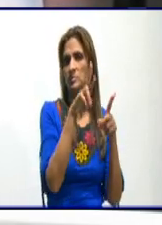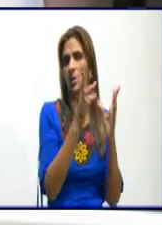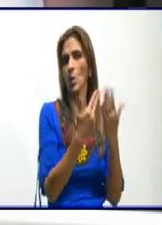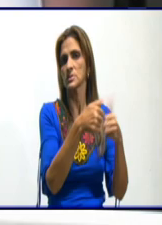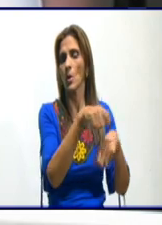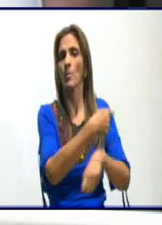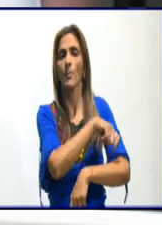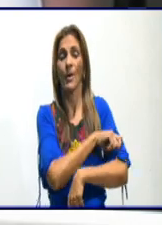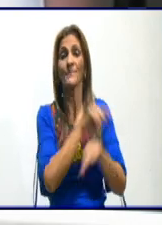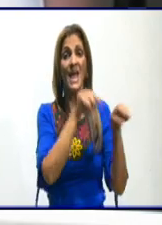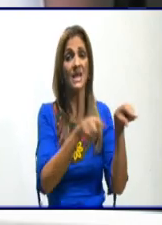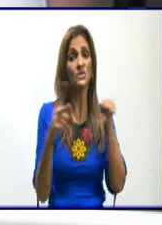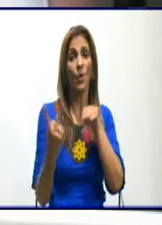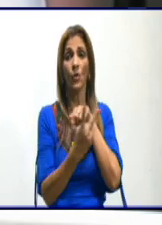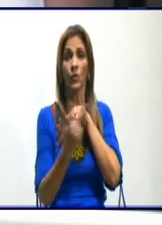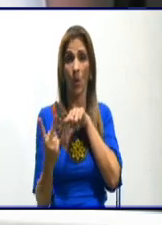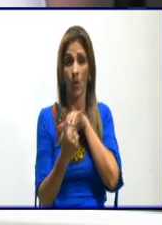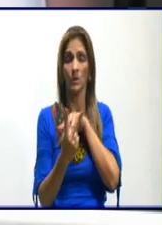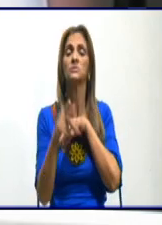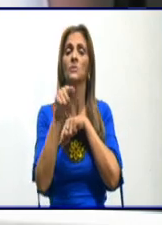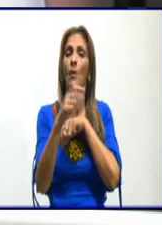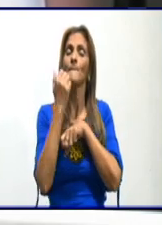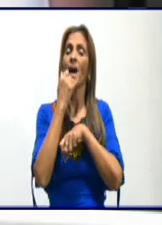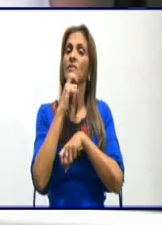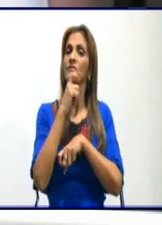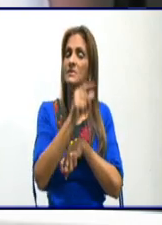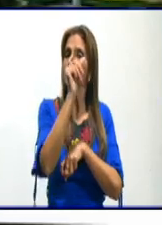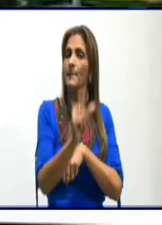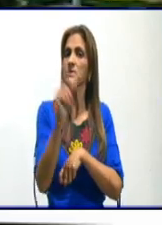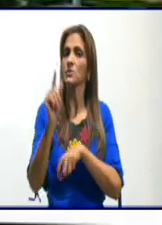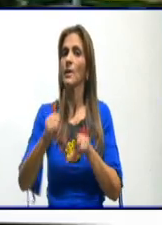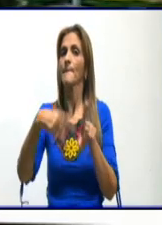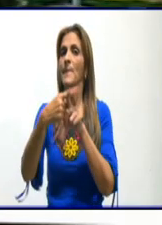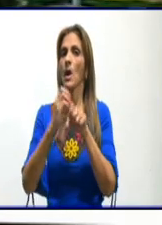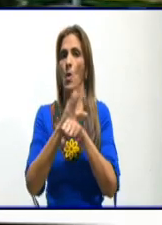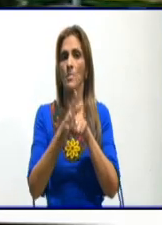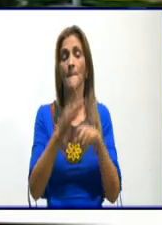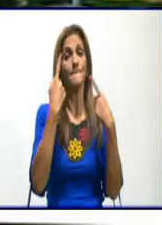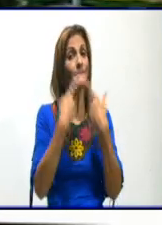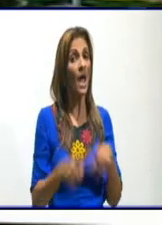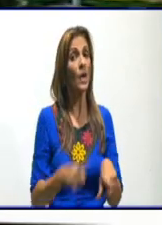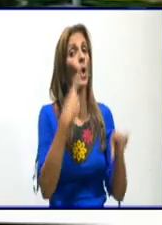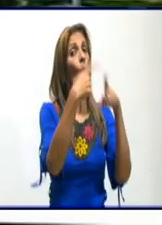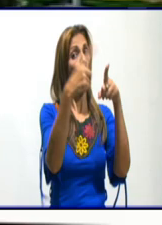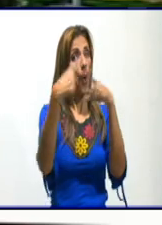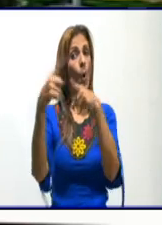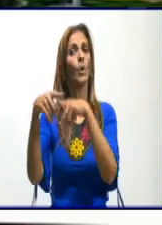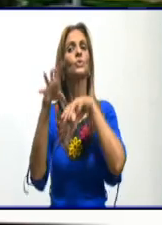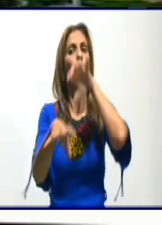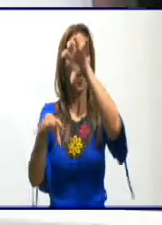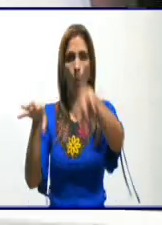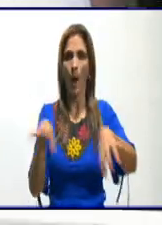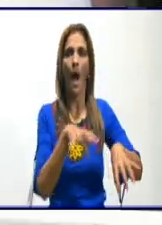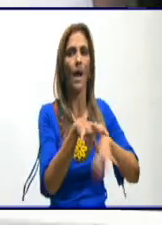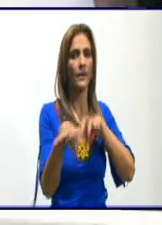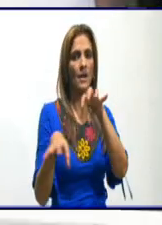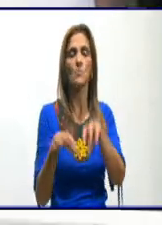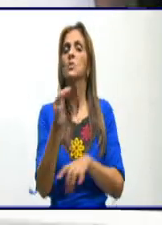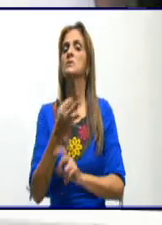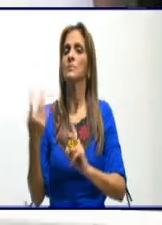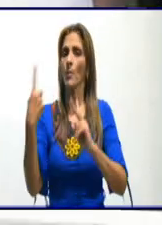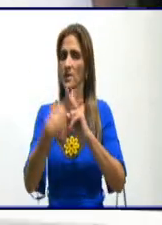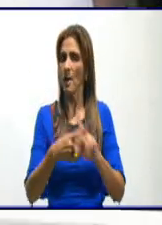resto de los consejos populares, repartos, barrios de vallamos, no existe el riesgo de contagio, ¿verdad, doctora? Así es, no, el riesgo de